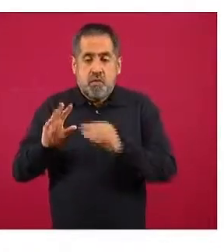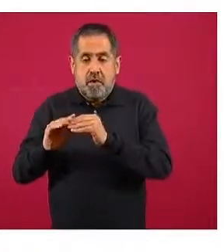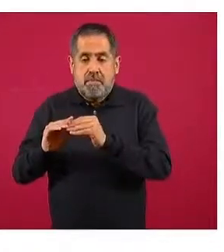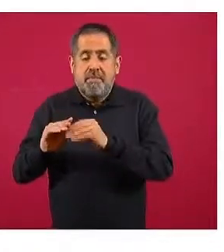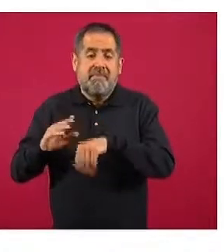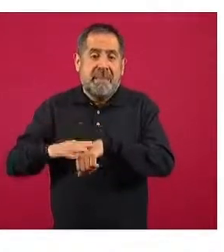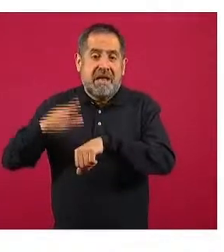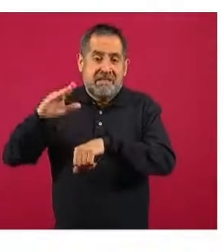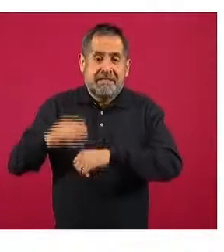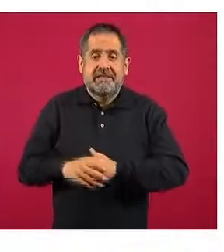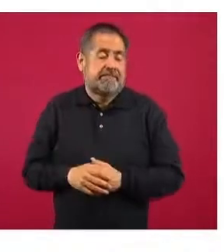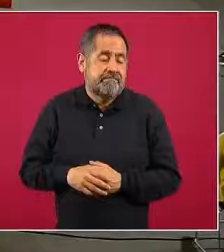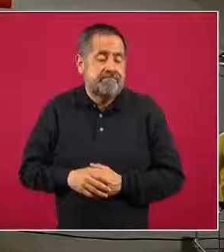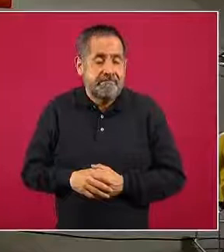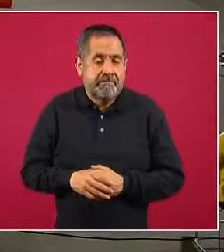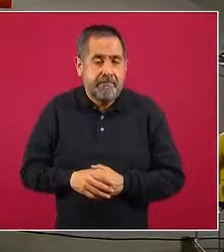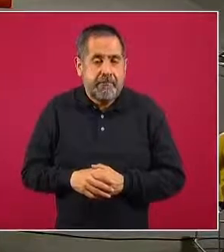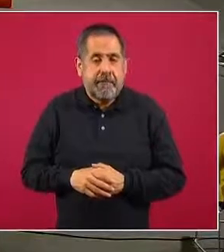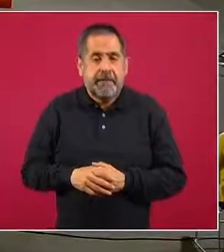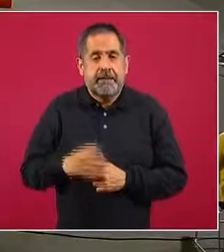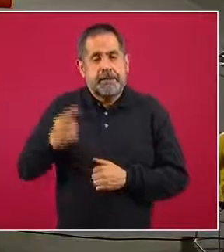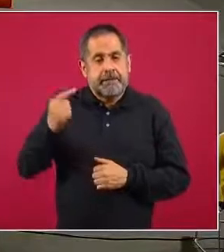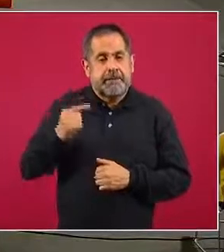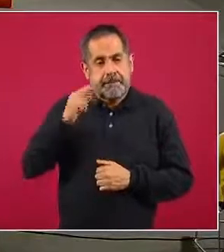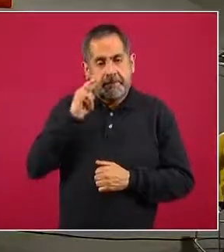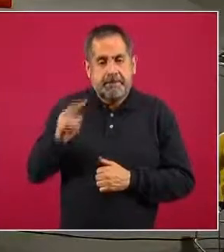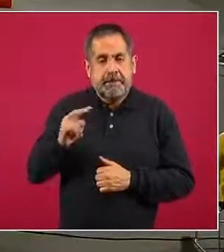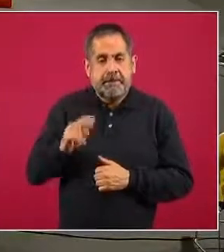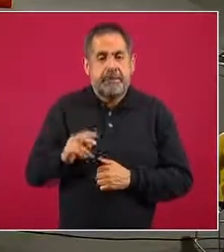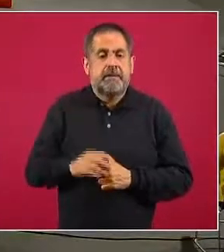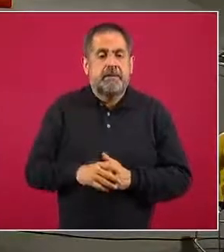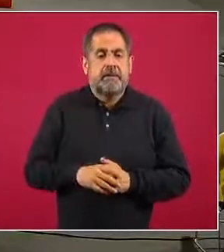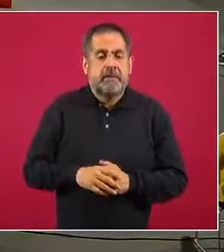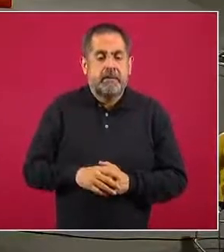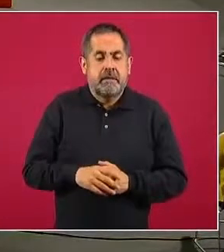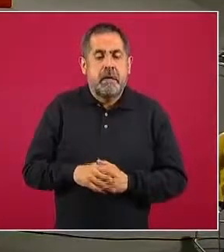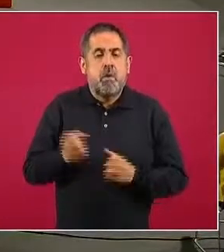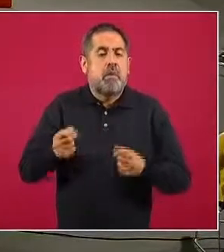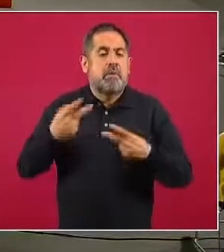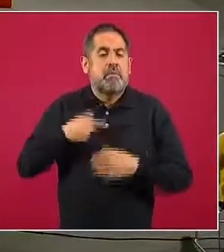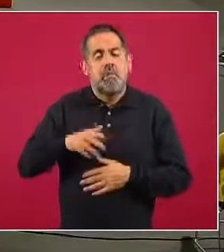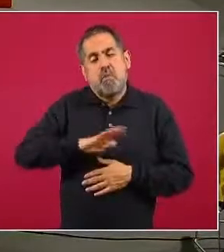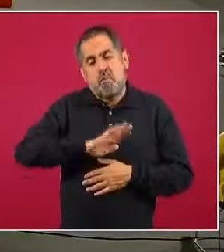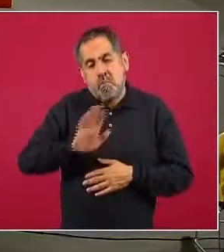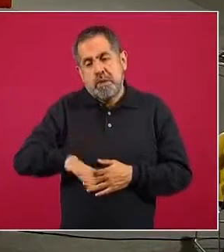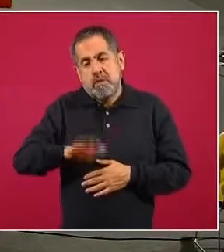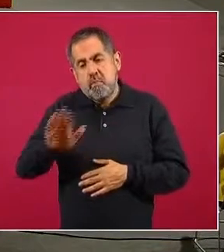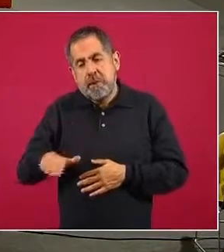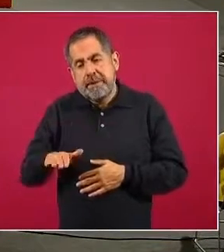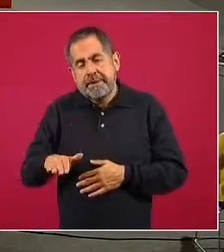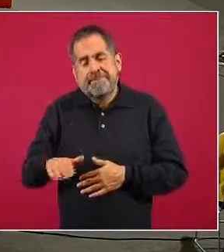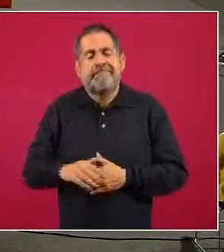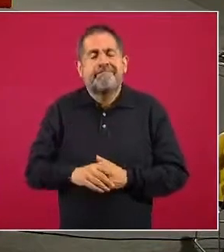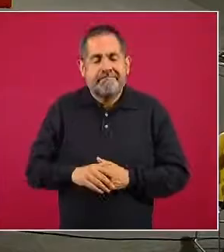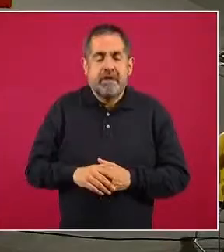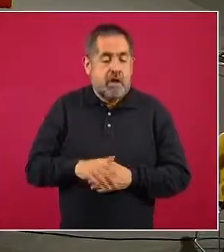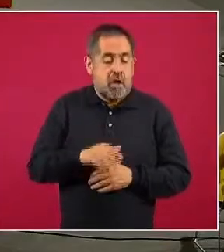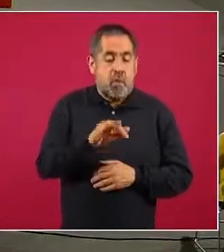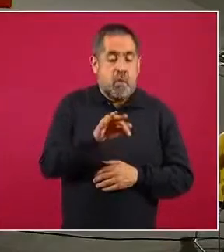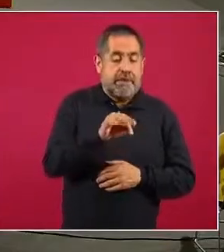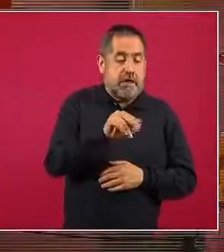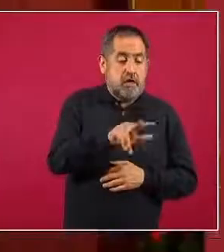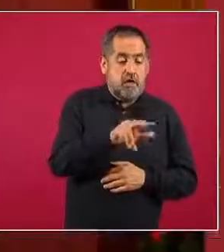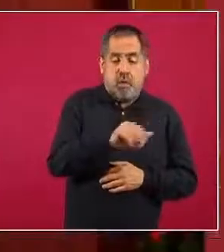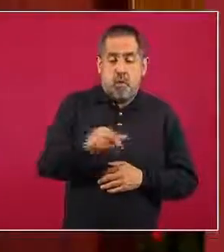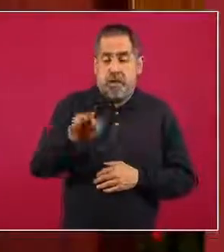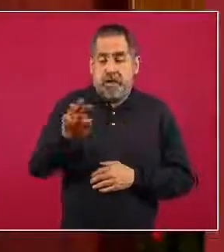Y si vemos la siguiente, que son precisamente las defunciones, aquí también entre la 48 y la